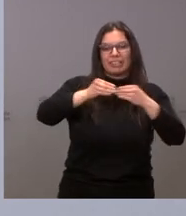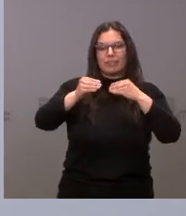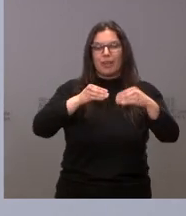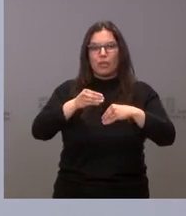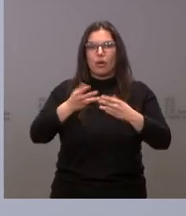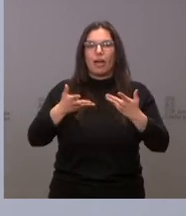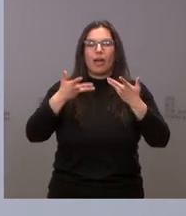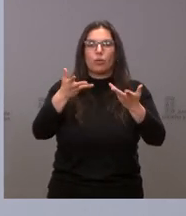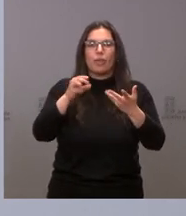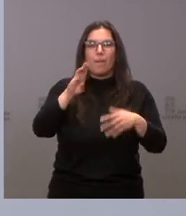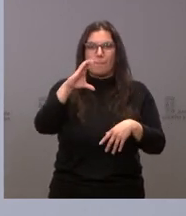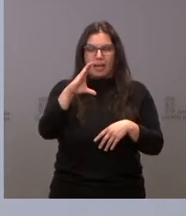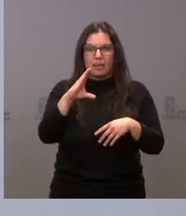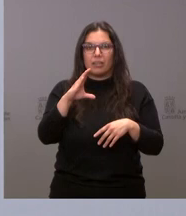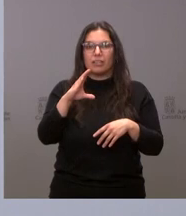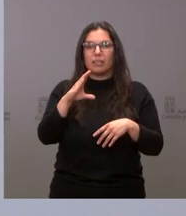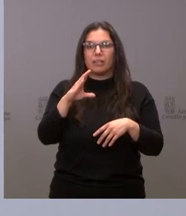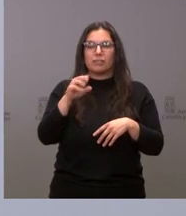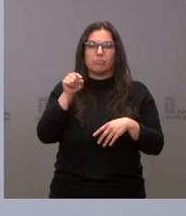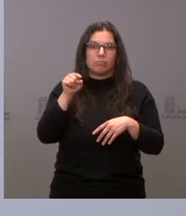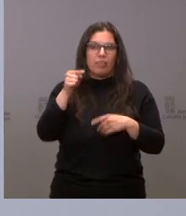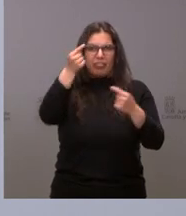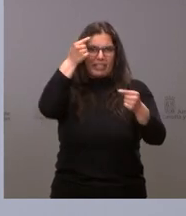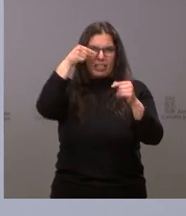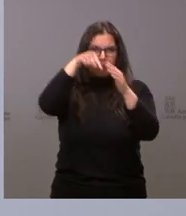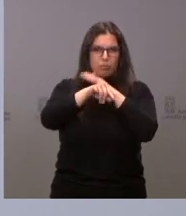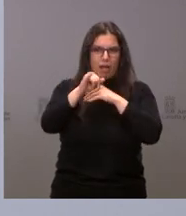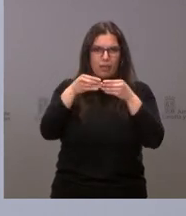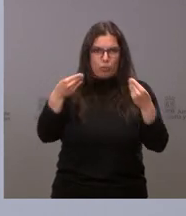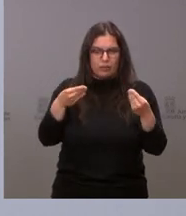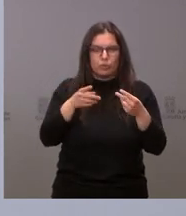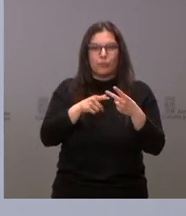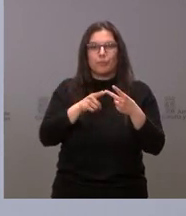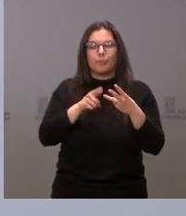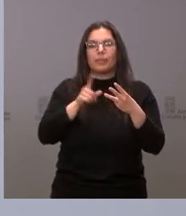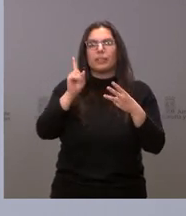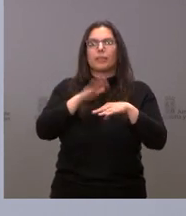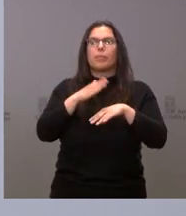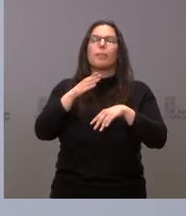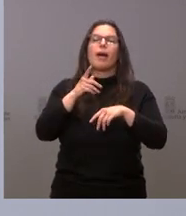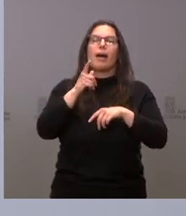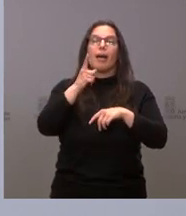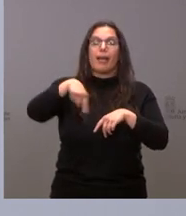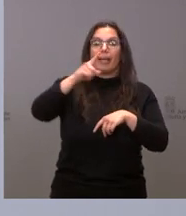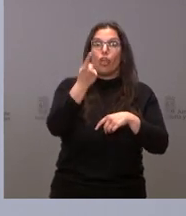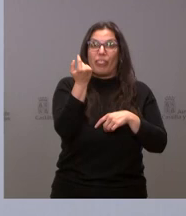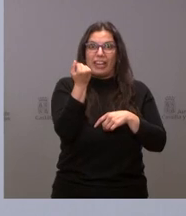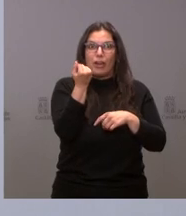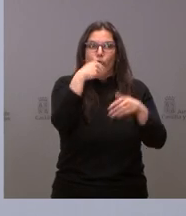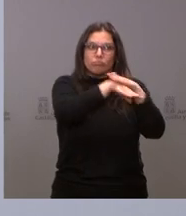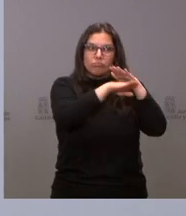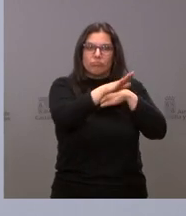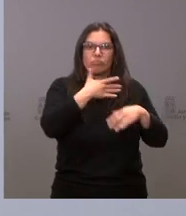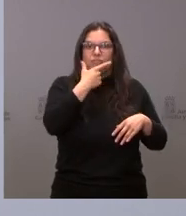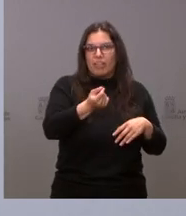Política Agraria Común, de la PAC. Bueno, ahí están bien detalladas. Para favorecer la liquidez del sector, vamos a